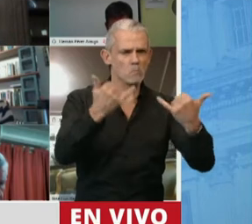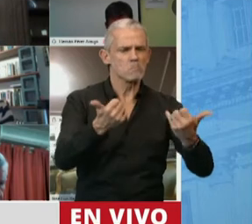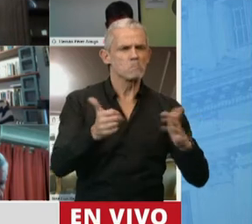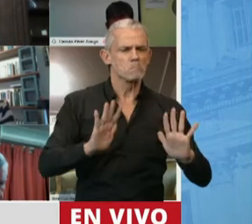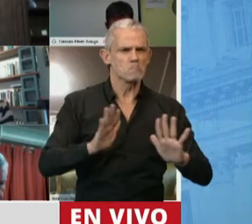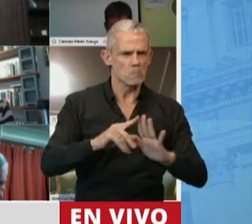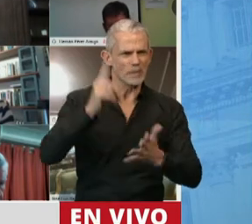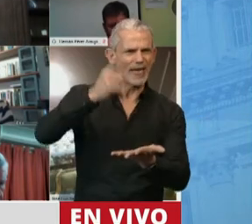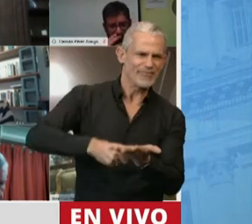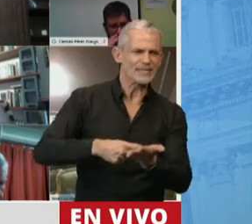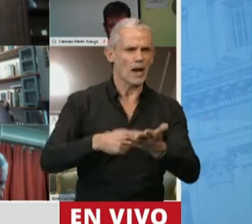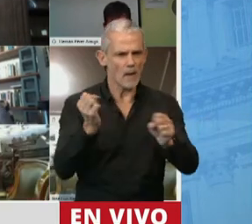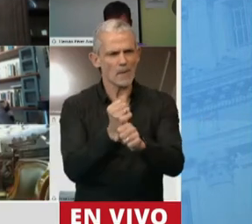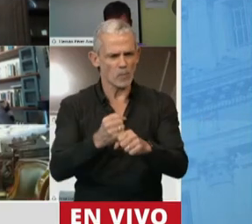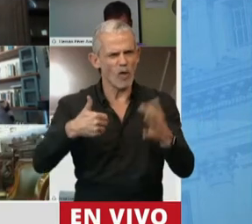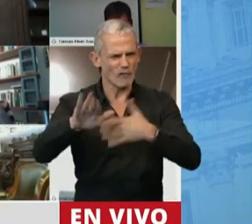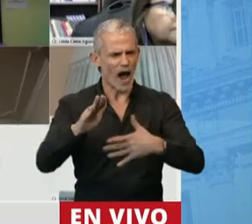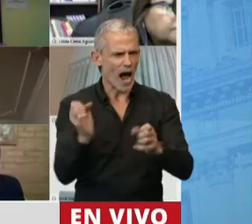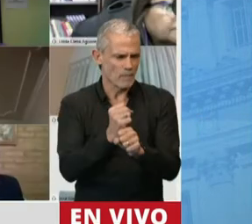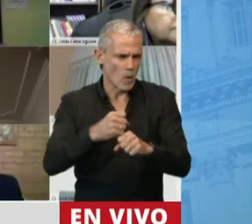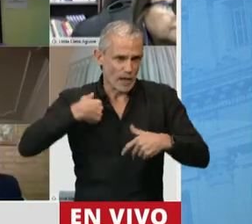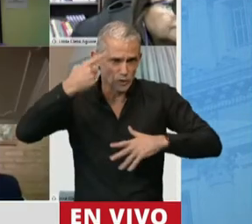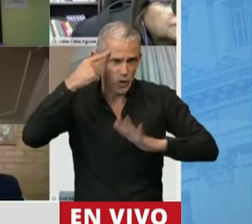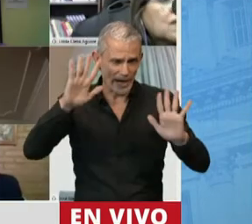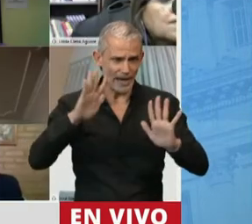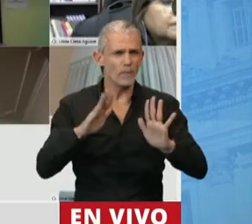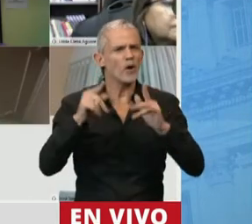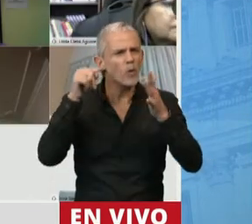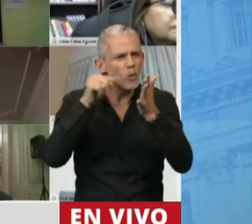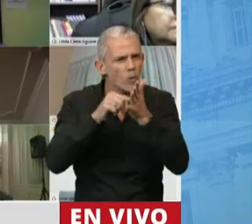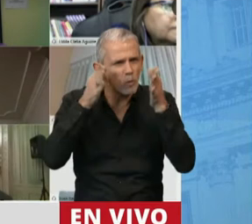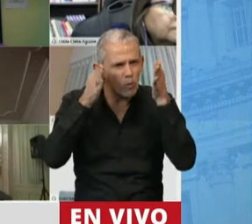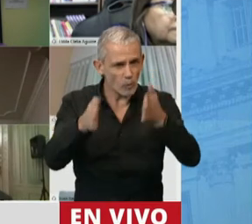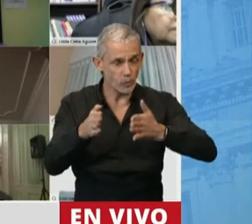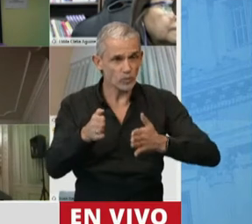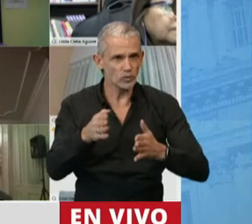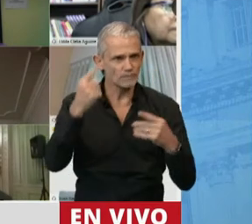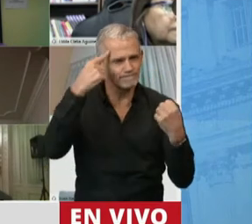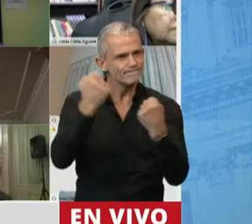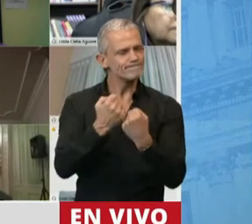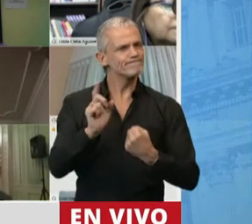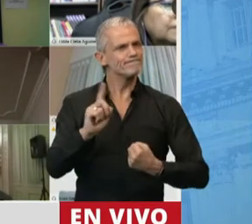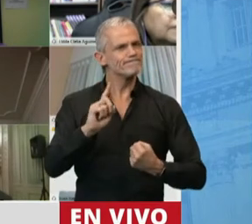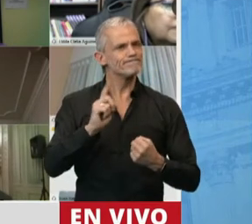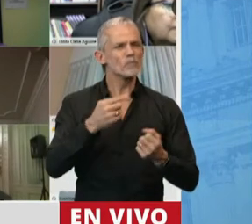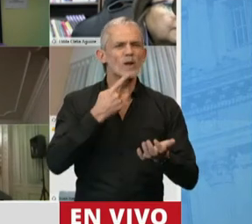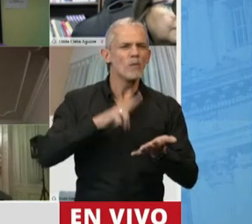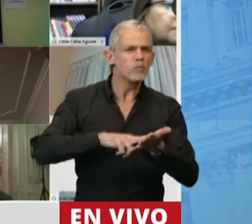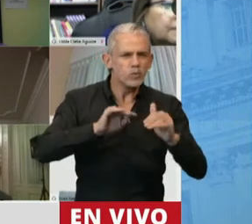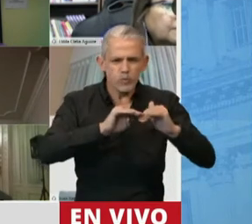tener el dictamen y aprobar la ley que creo que va a salir, pero quiero referirme a un punto donde hay disidencia y que es estabilidad fiscal